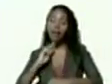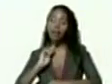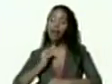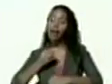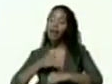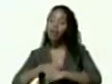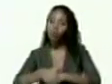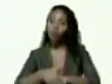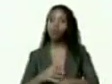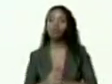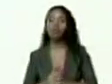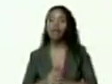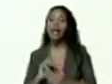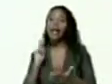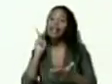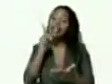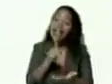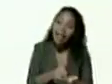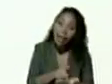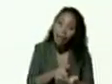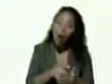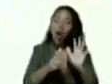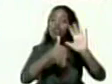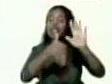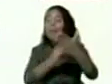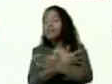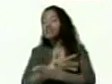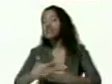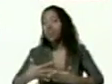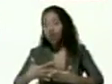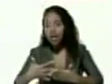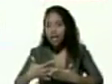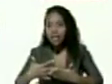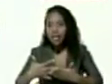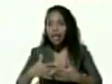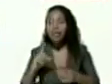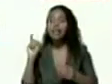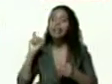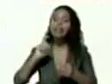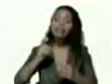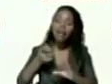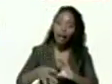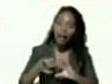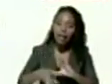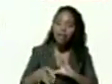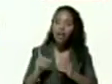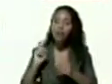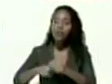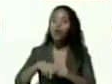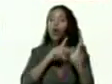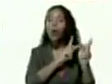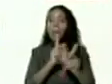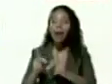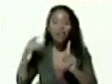en que le lleguemos a los 6 millones de carnetizados actuales con los planes de formación